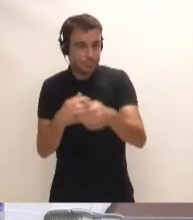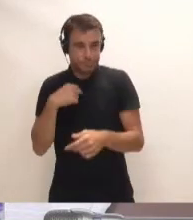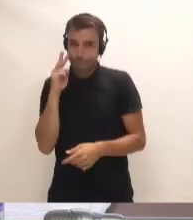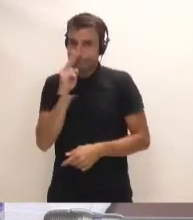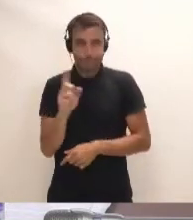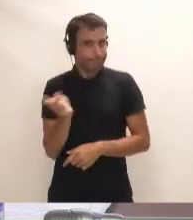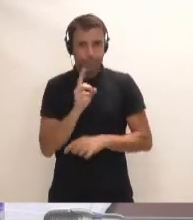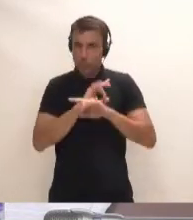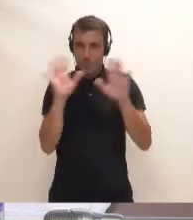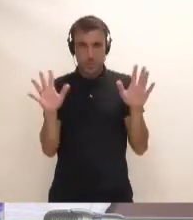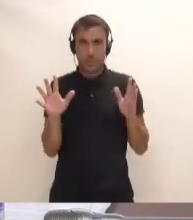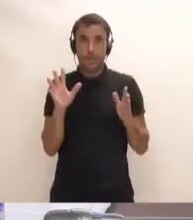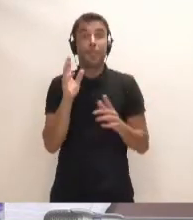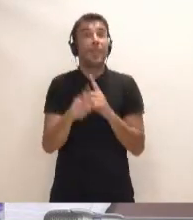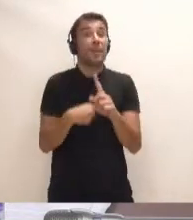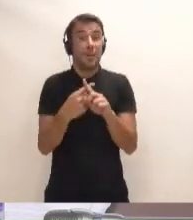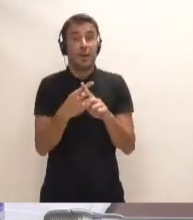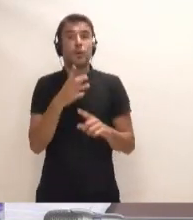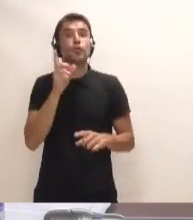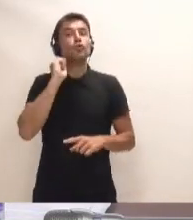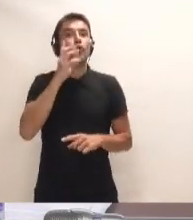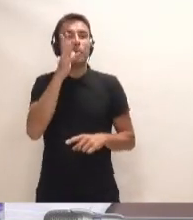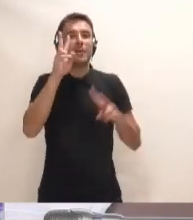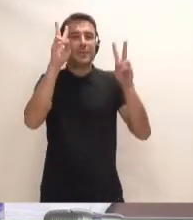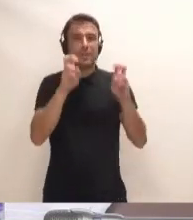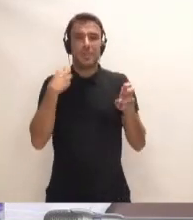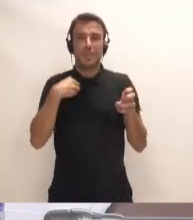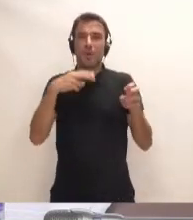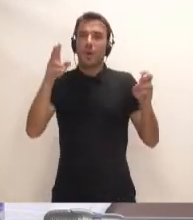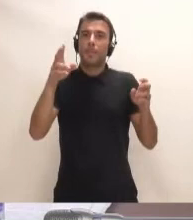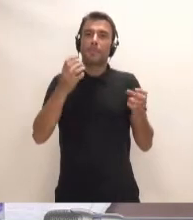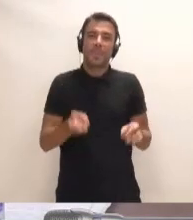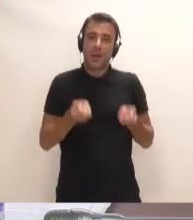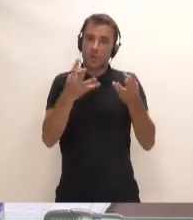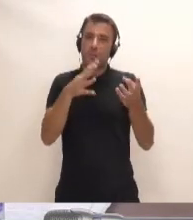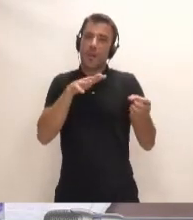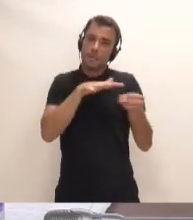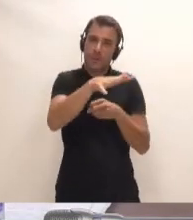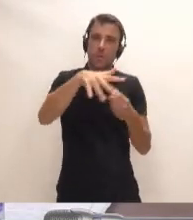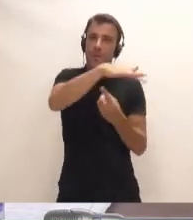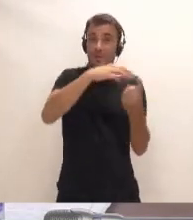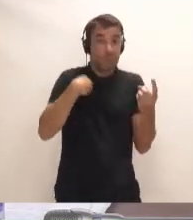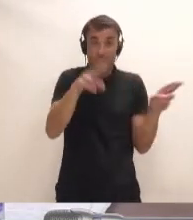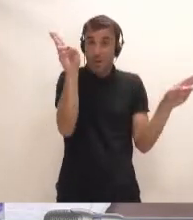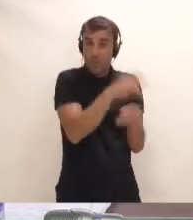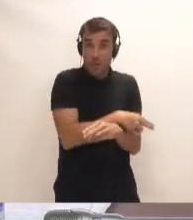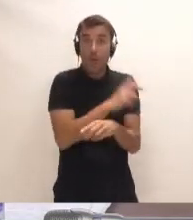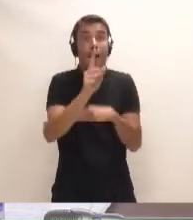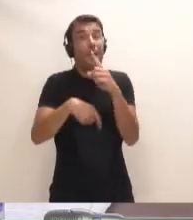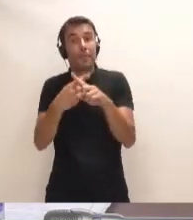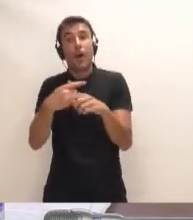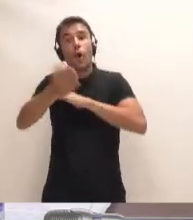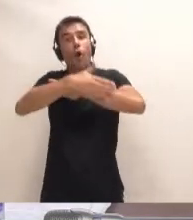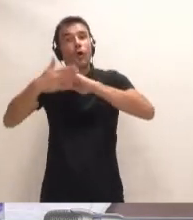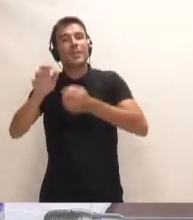cuando ya no solo por la caducidad de la declaración de impacto ambiental, sino además por los propios informes de